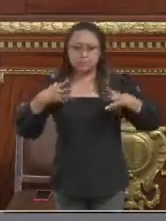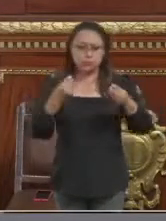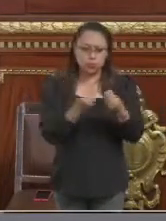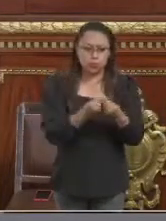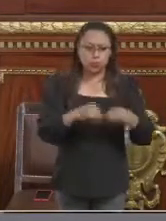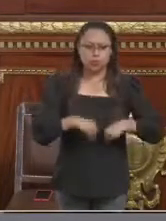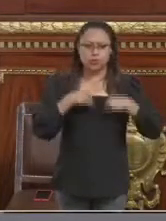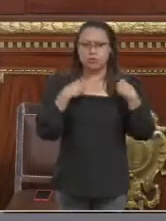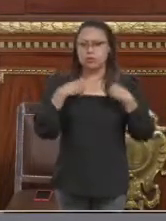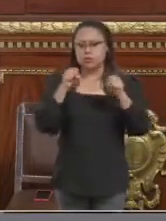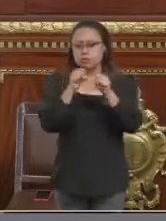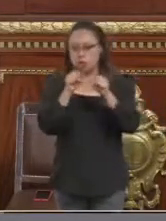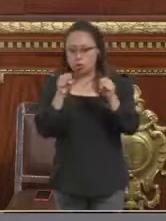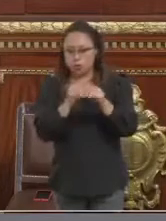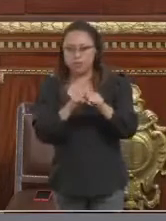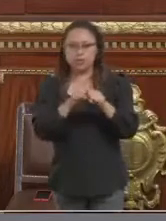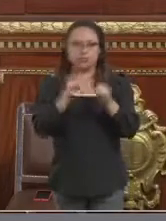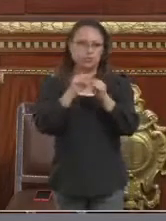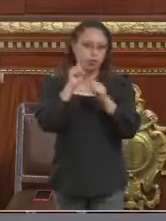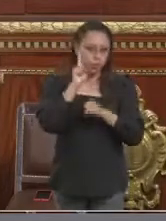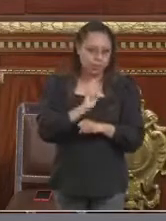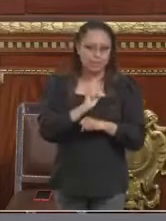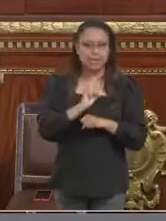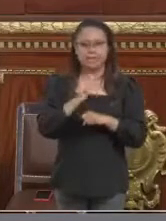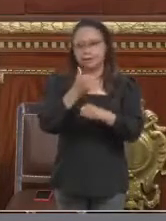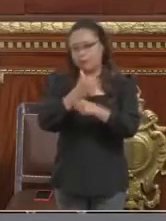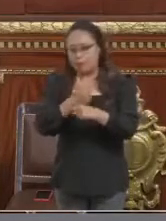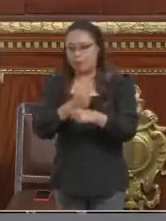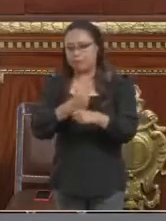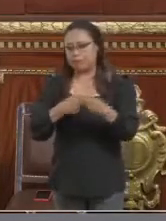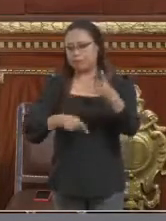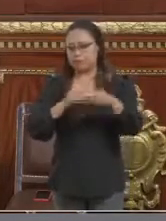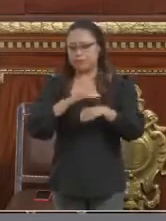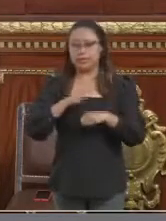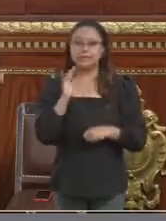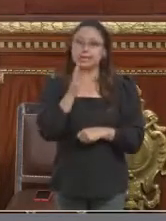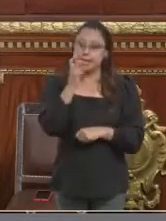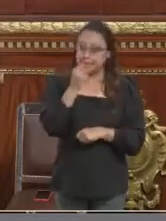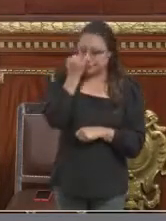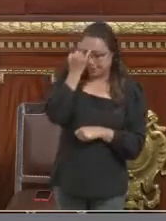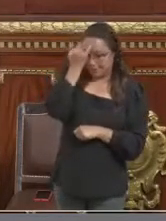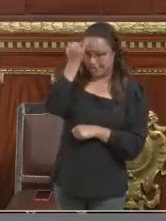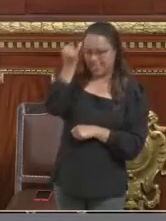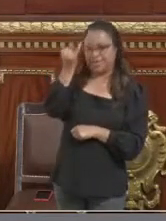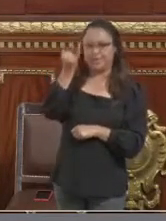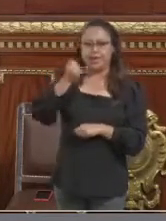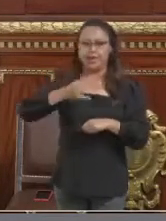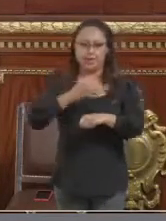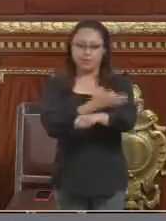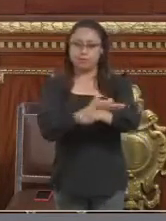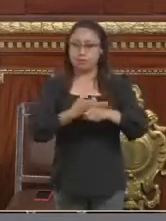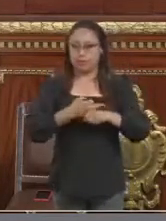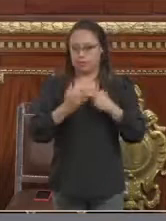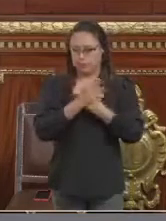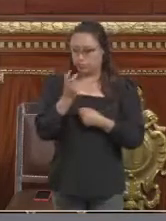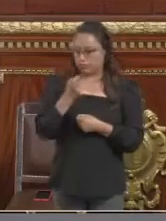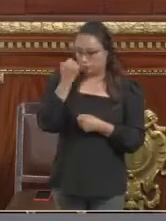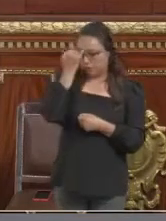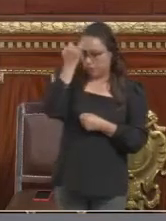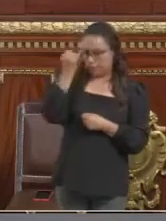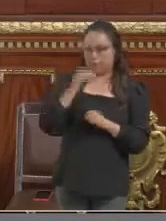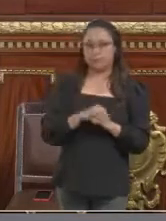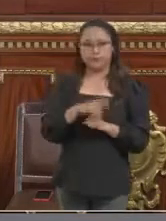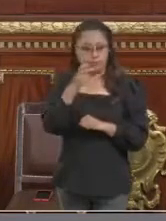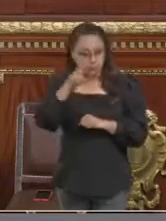esta idea de familia, porque es una idea, no es una realidad, ha sido profundamente